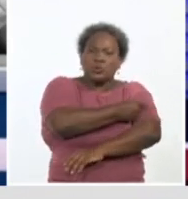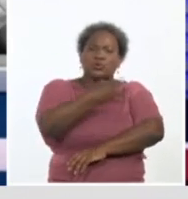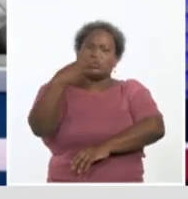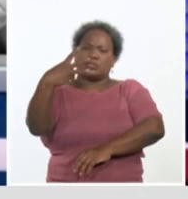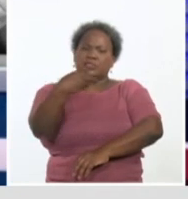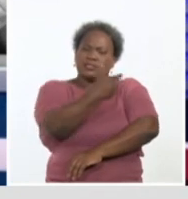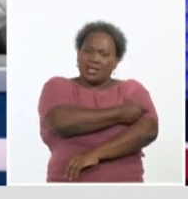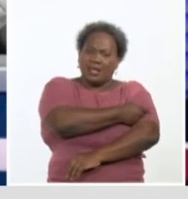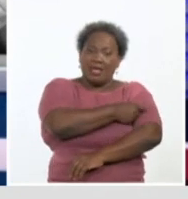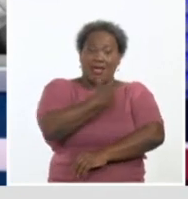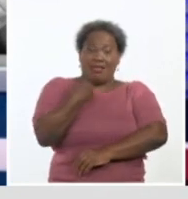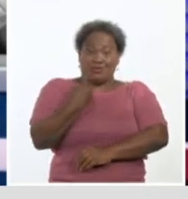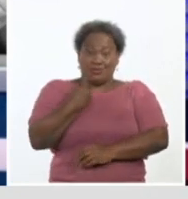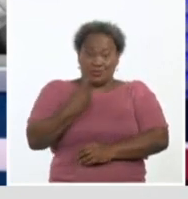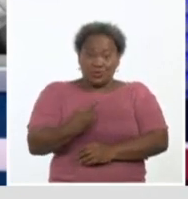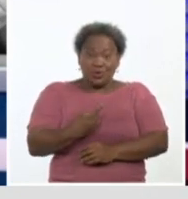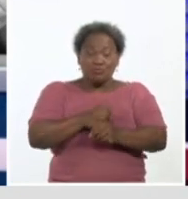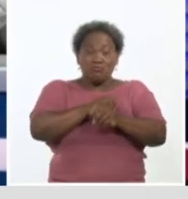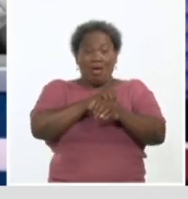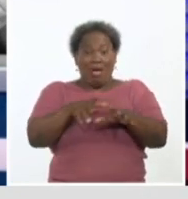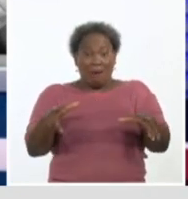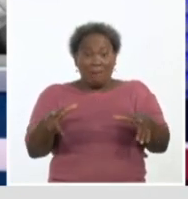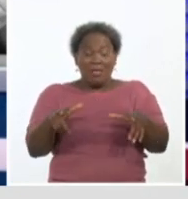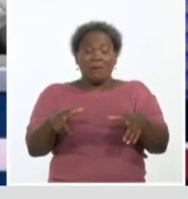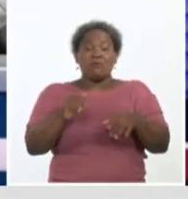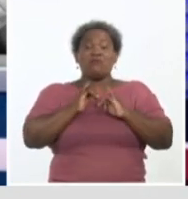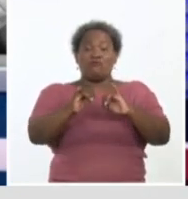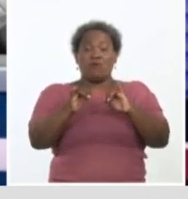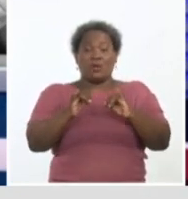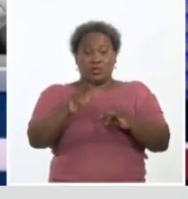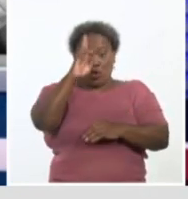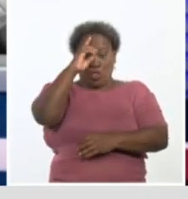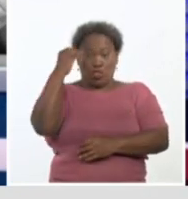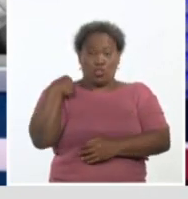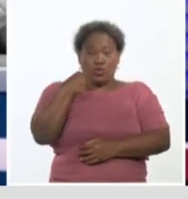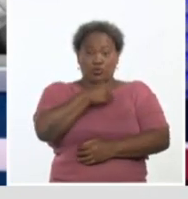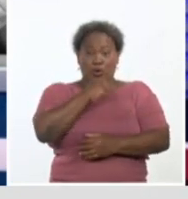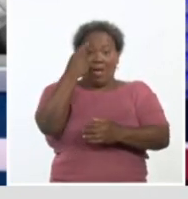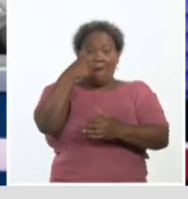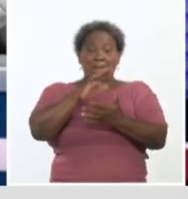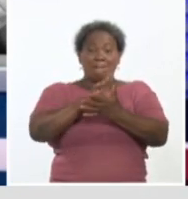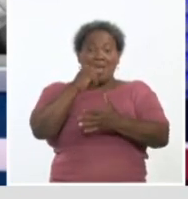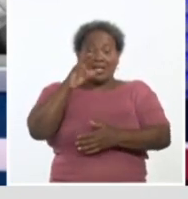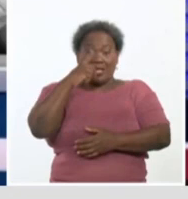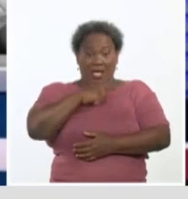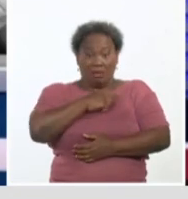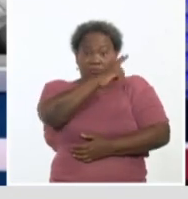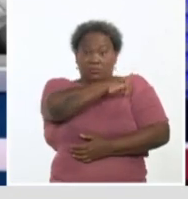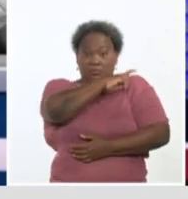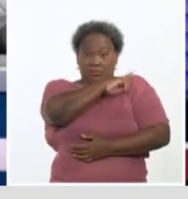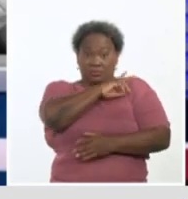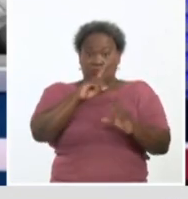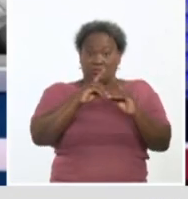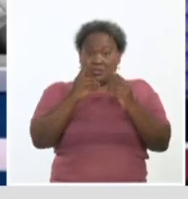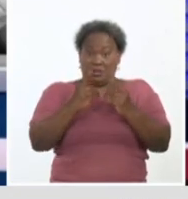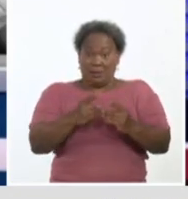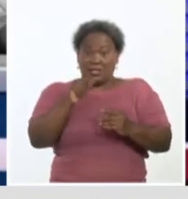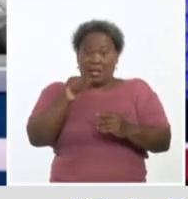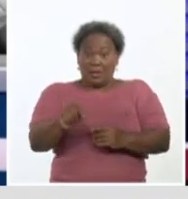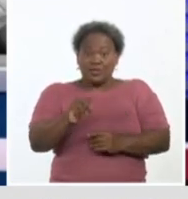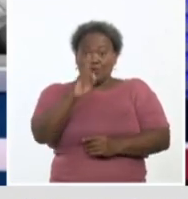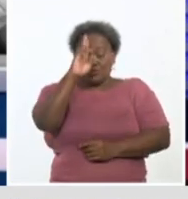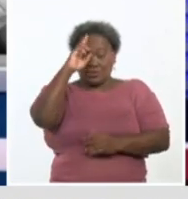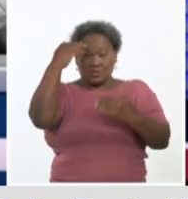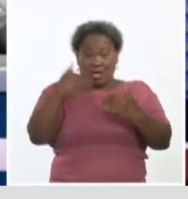Nosotros ampliamos esta información con la doctora María Elena Soto-Entensa, jefa del Departamento de Atención Primaria de Salud del